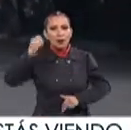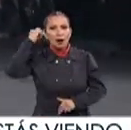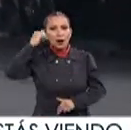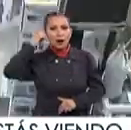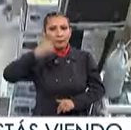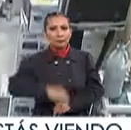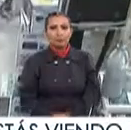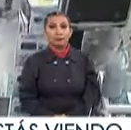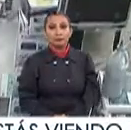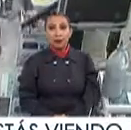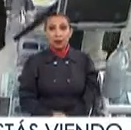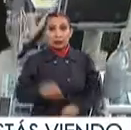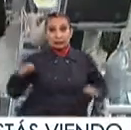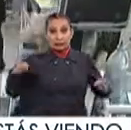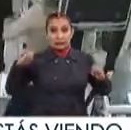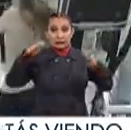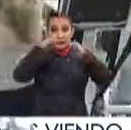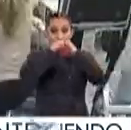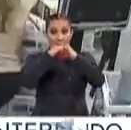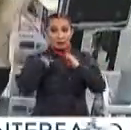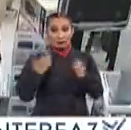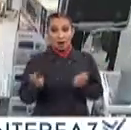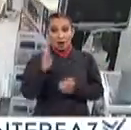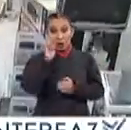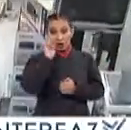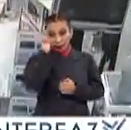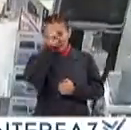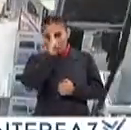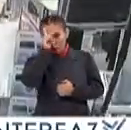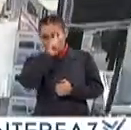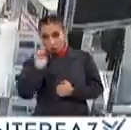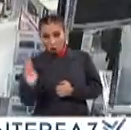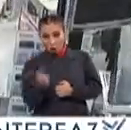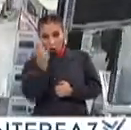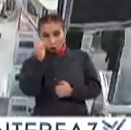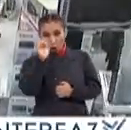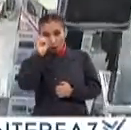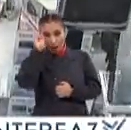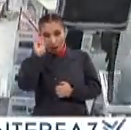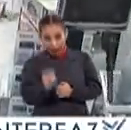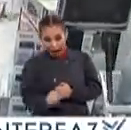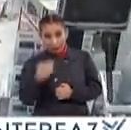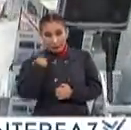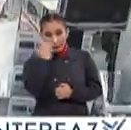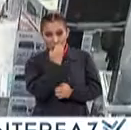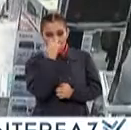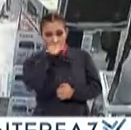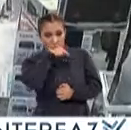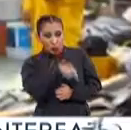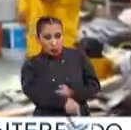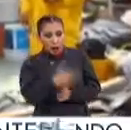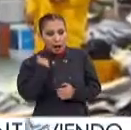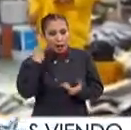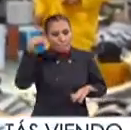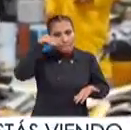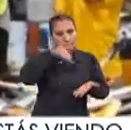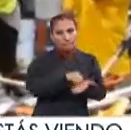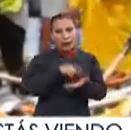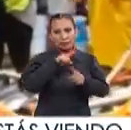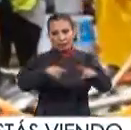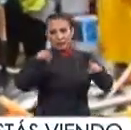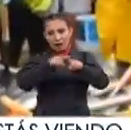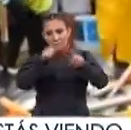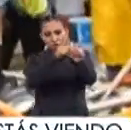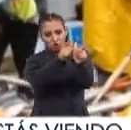Oaxaca Ante la emergencia, la Facultad de Psicología de la Universidad Nacional Autónoma de México Implementó una